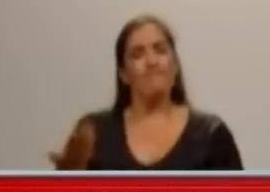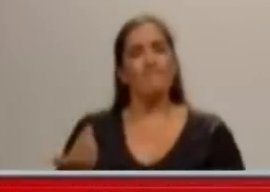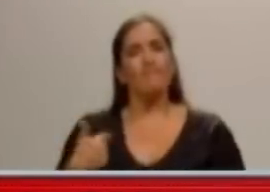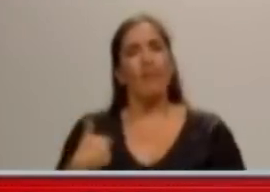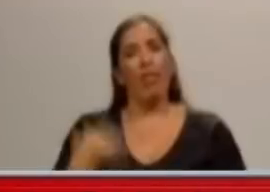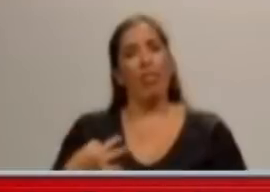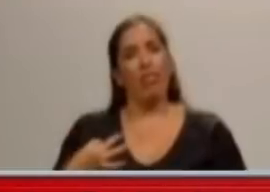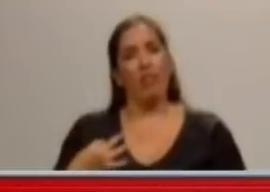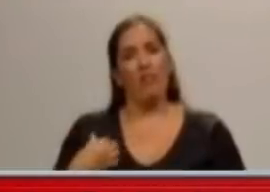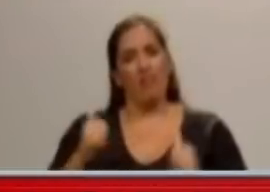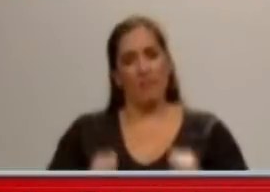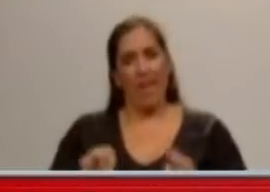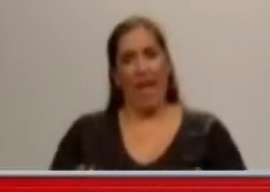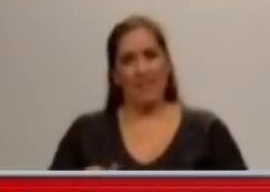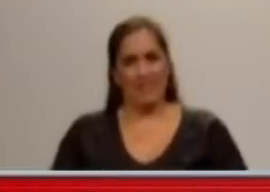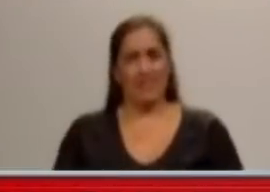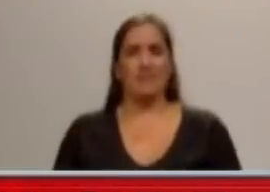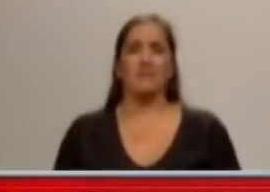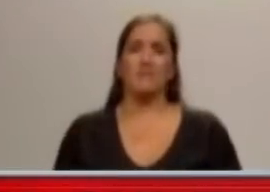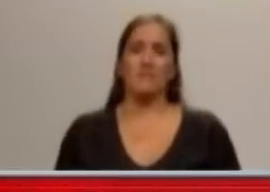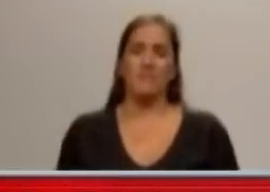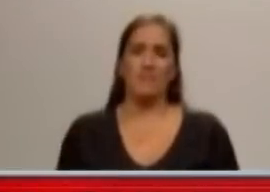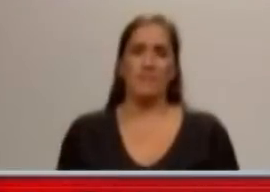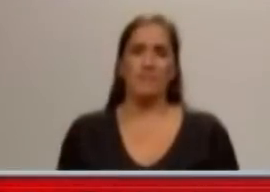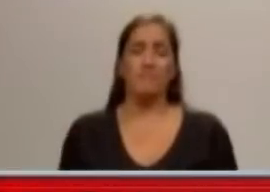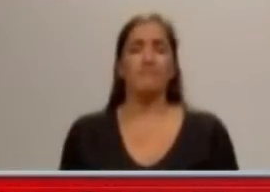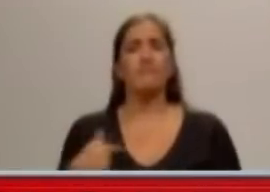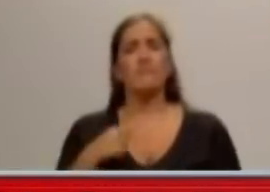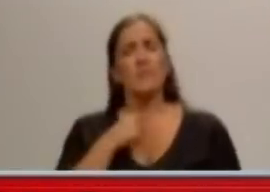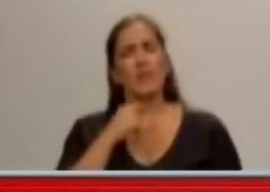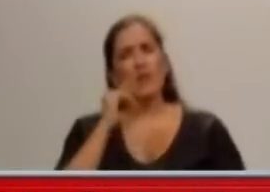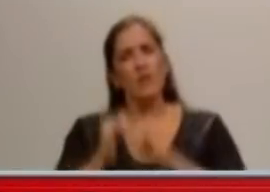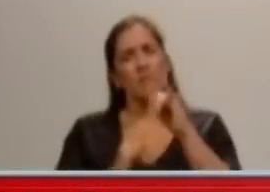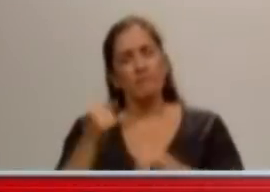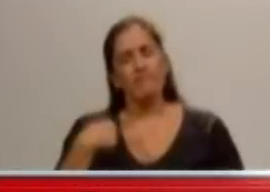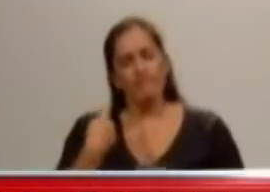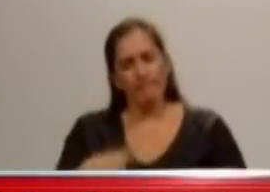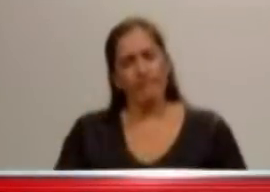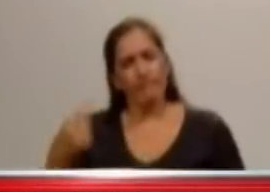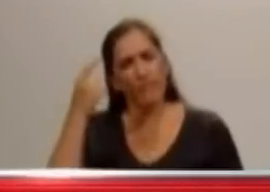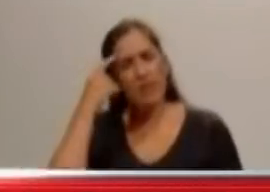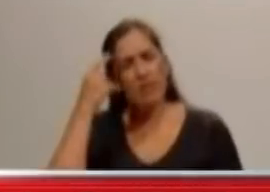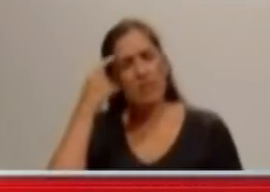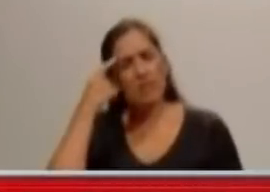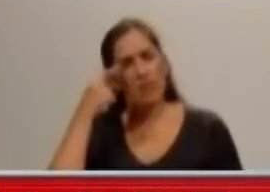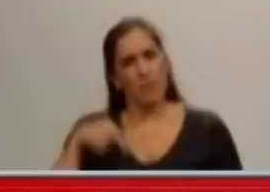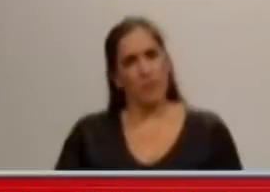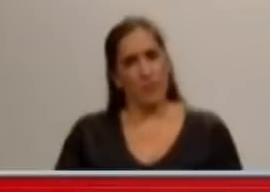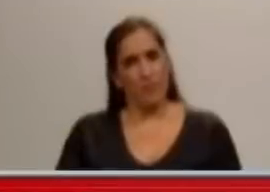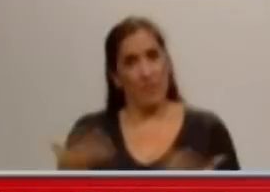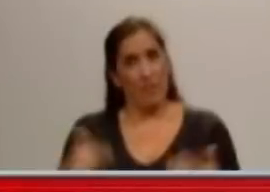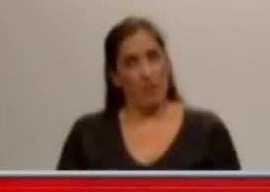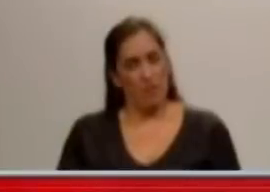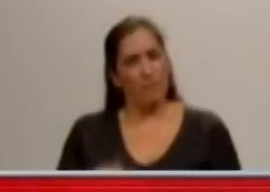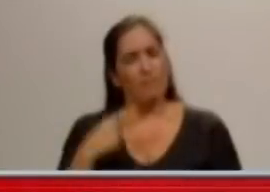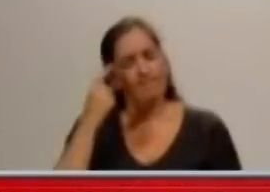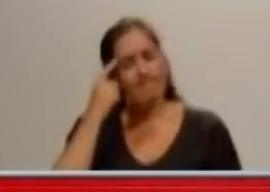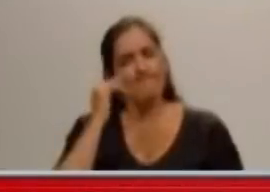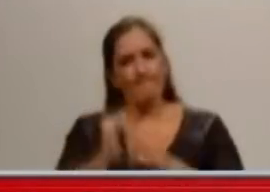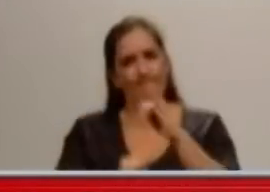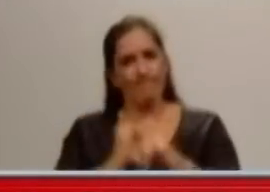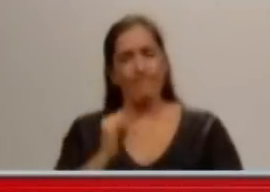letras. Y miente porque, digamos, ella quiere ponerse ajena a algo, algo que su gobierno ha puesto en práctica,